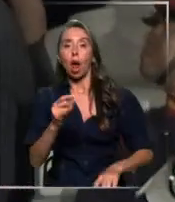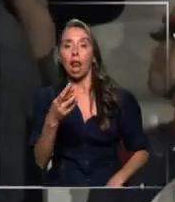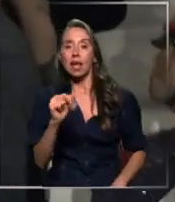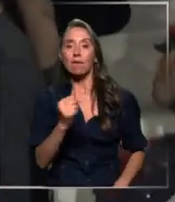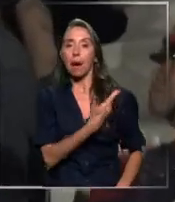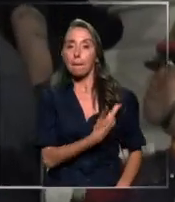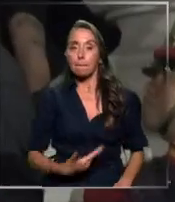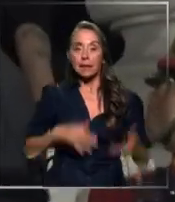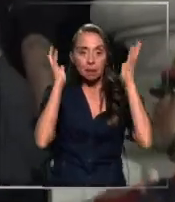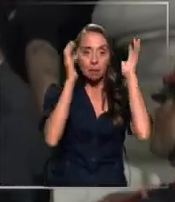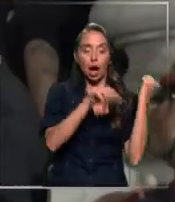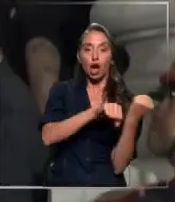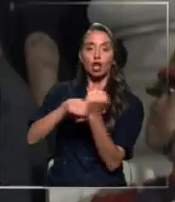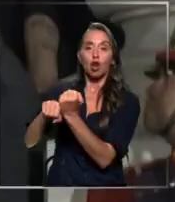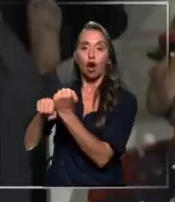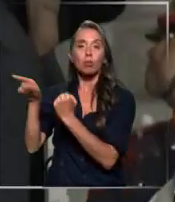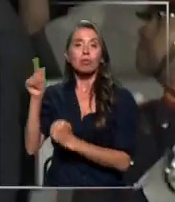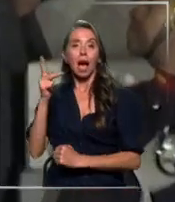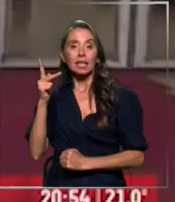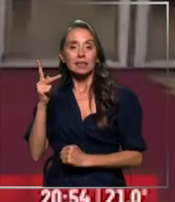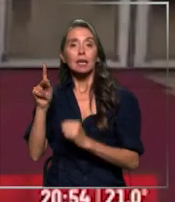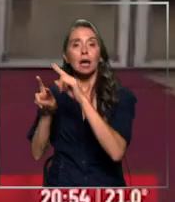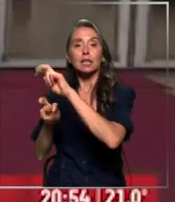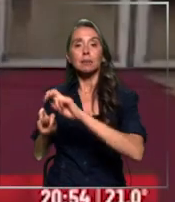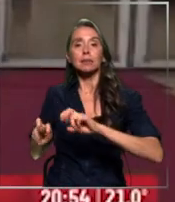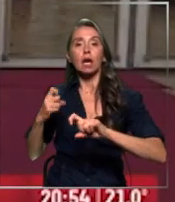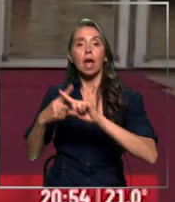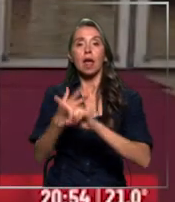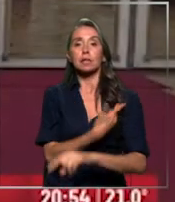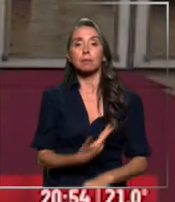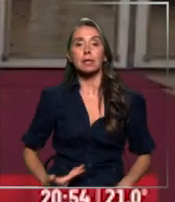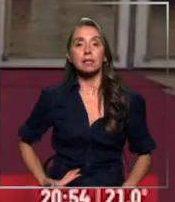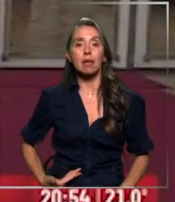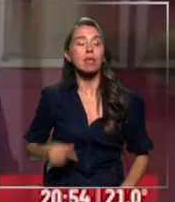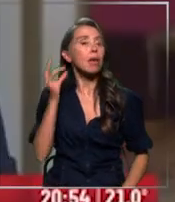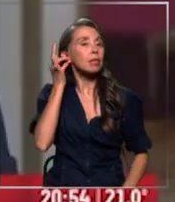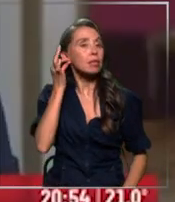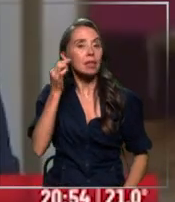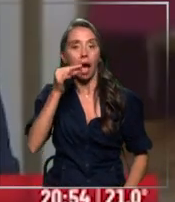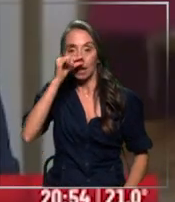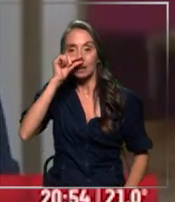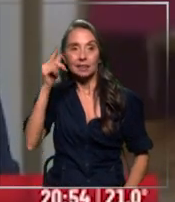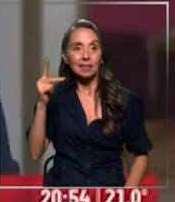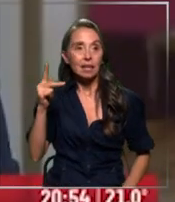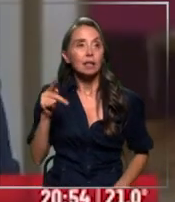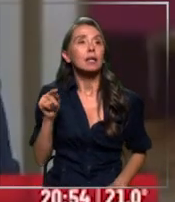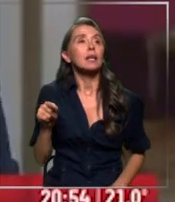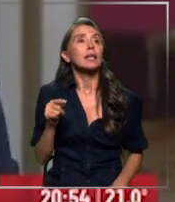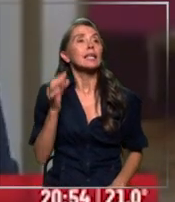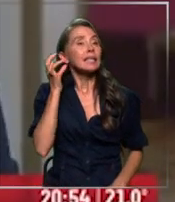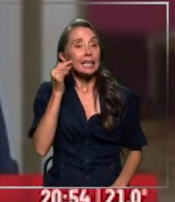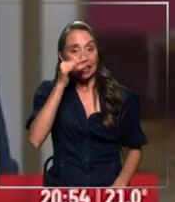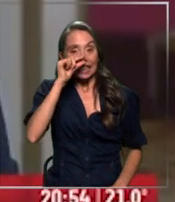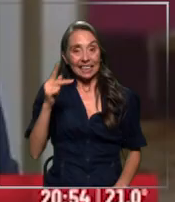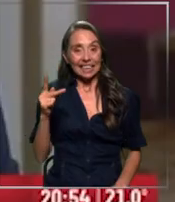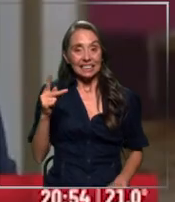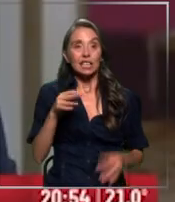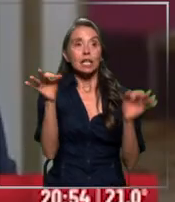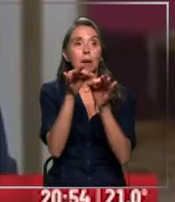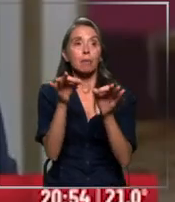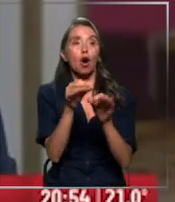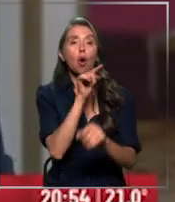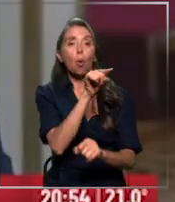mandatario contraatacó con las investigaciones que pesan sobre la expresidenta. Hoy salió Cristina a decirle a usted